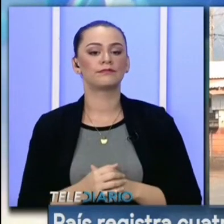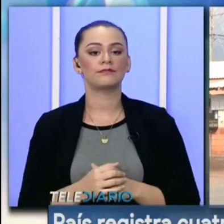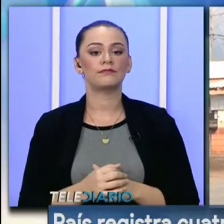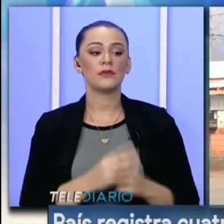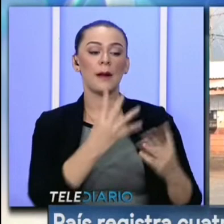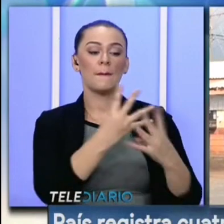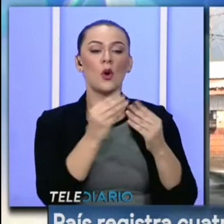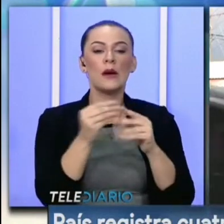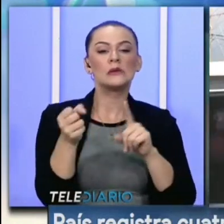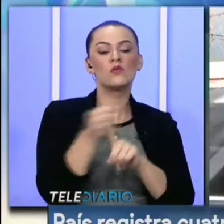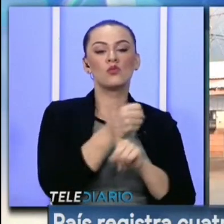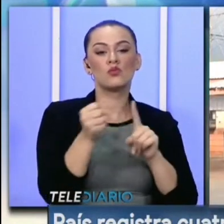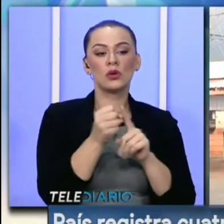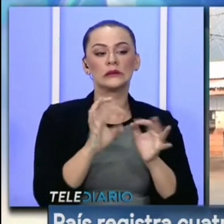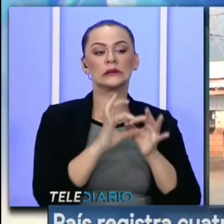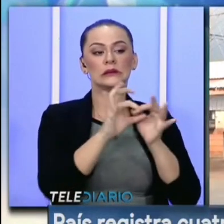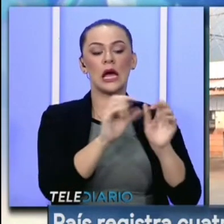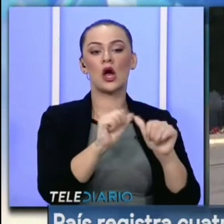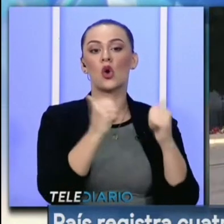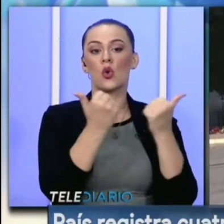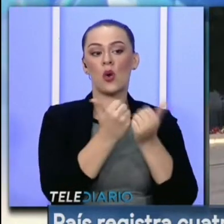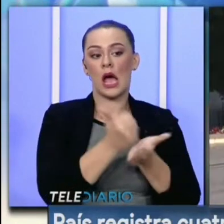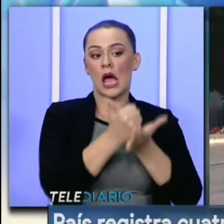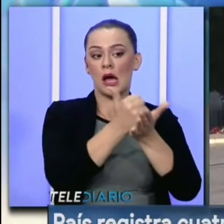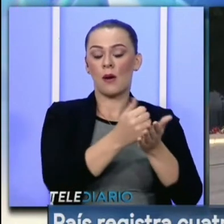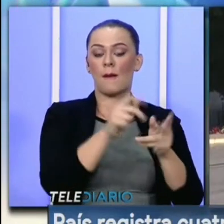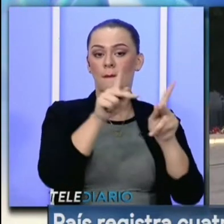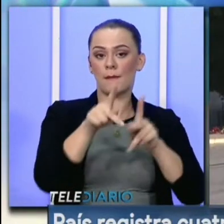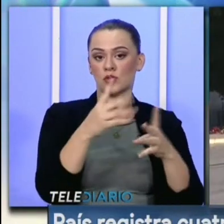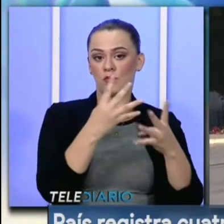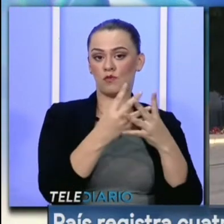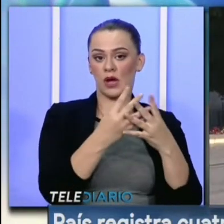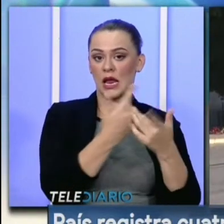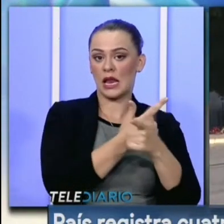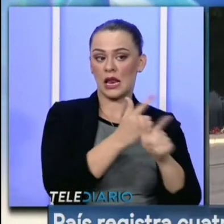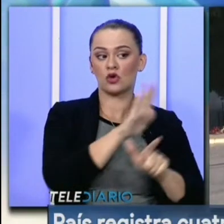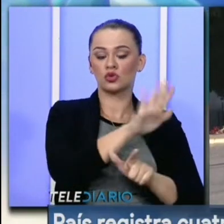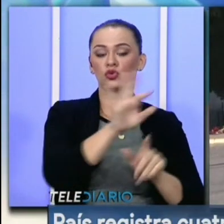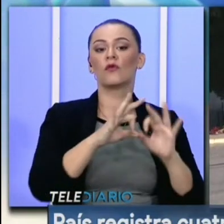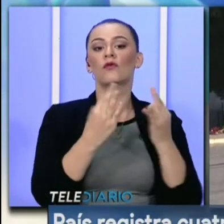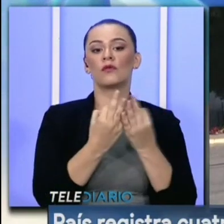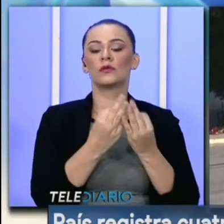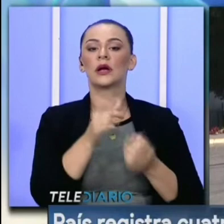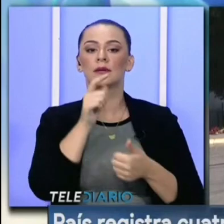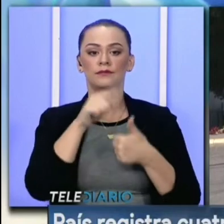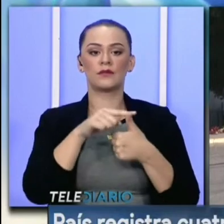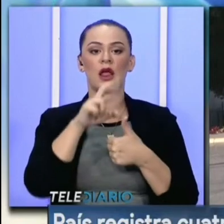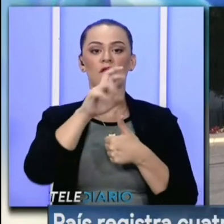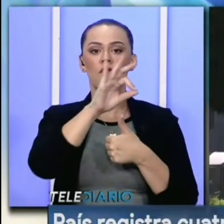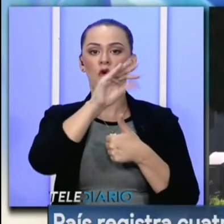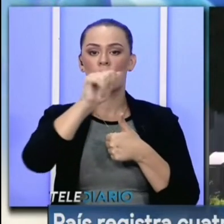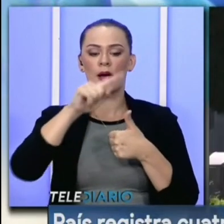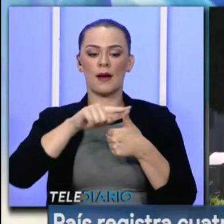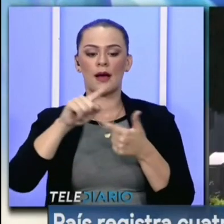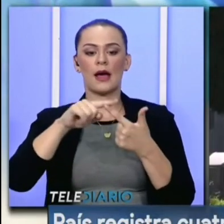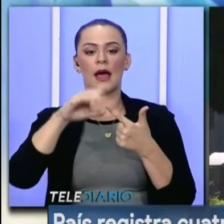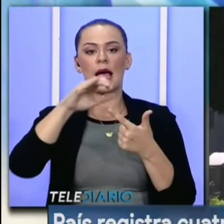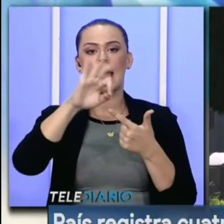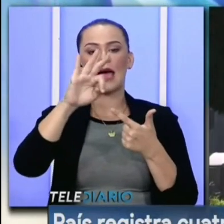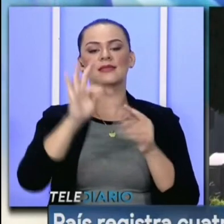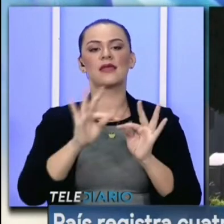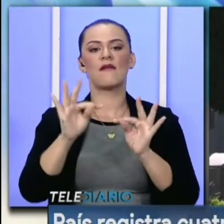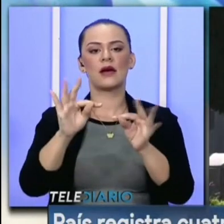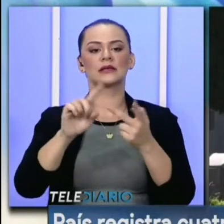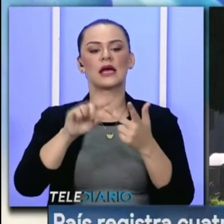Las prisiones más violentas, de acuerdo a la asociación, ayudando a los privados de libertad y sus familias son La Reforma y el CAI